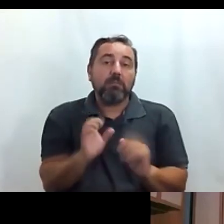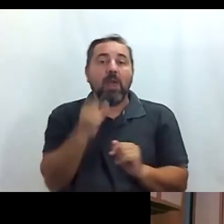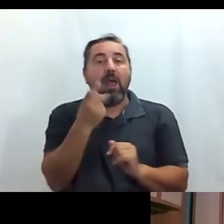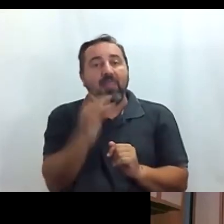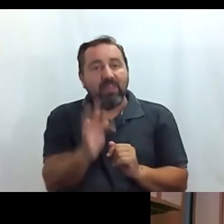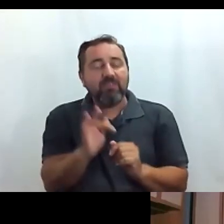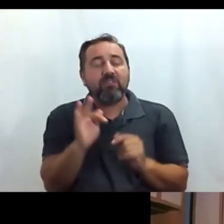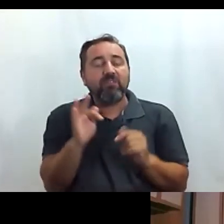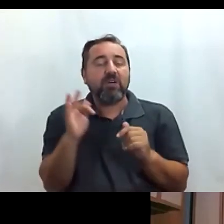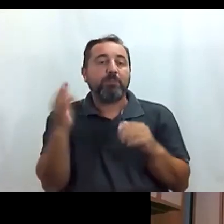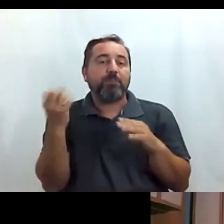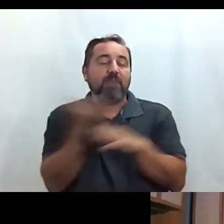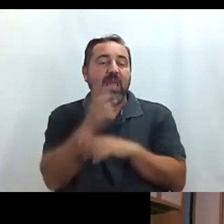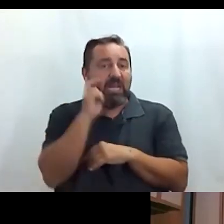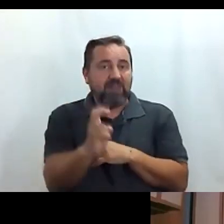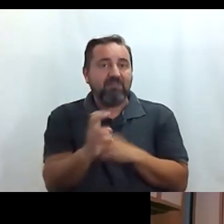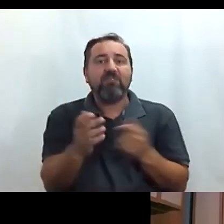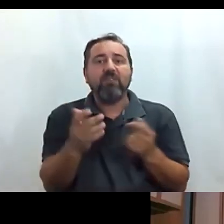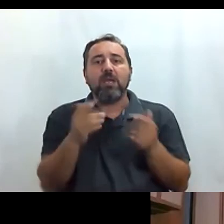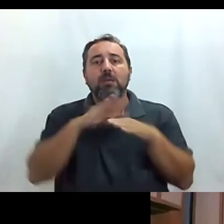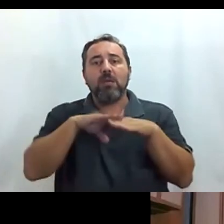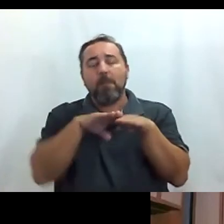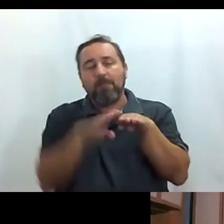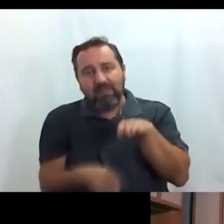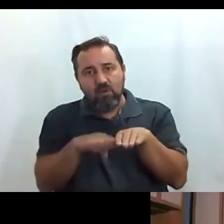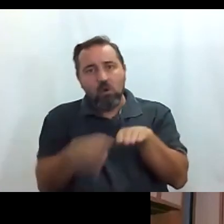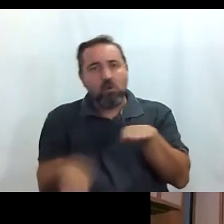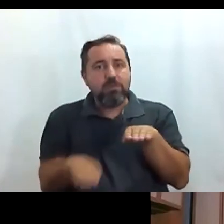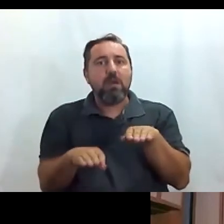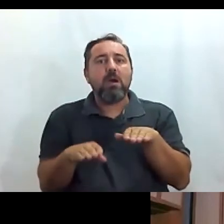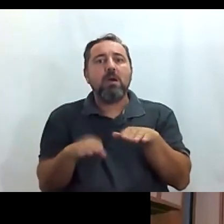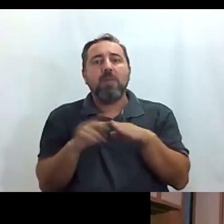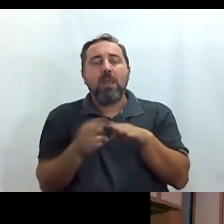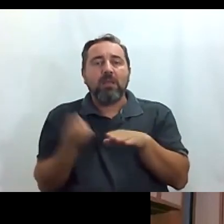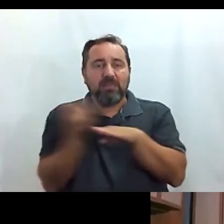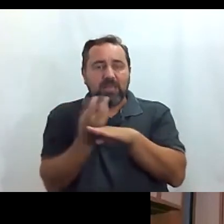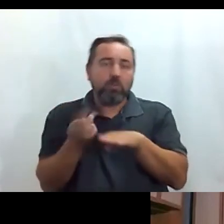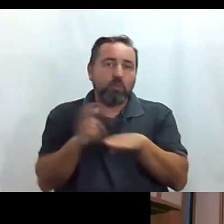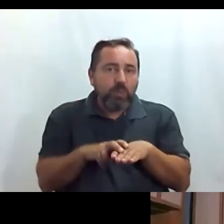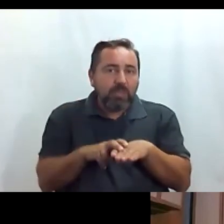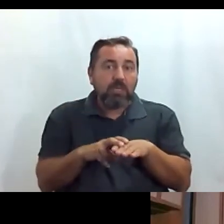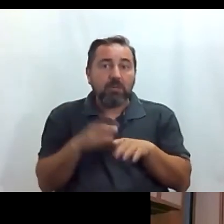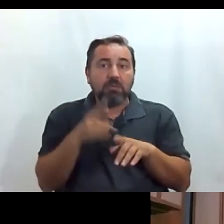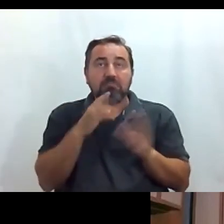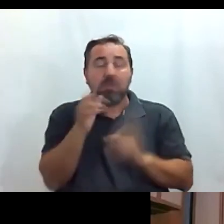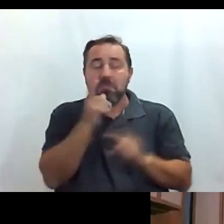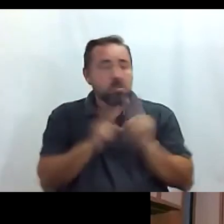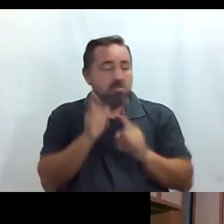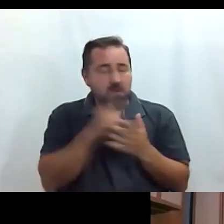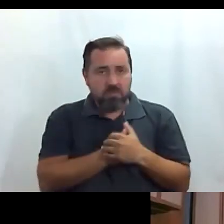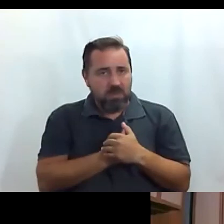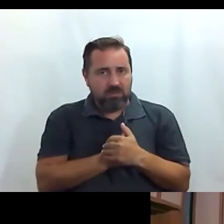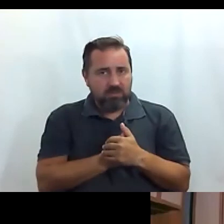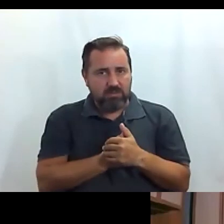Renfe tiene material tanto plataformas para subirte al tren en ese sentido no hay ningún problema está todo